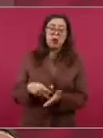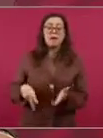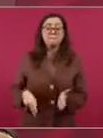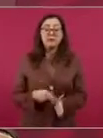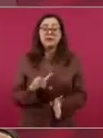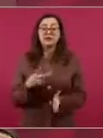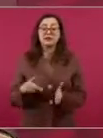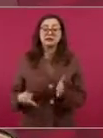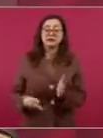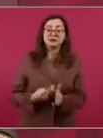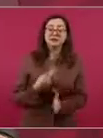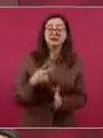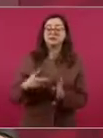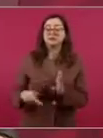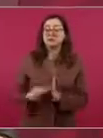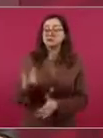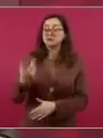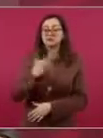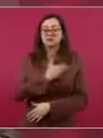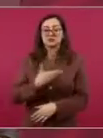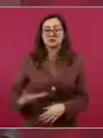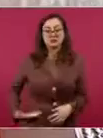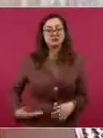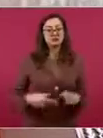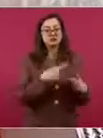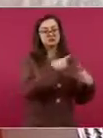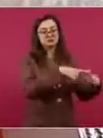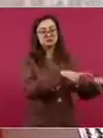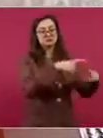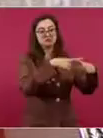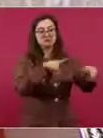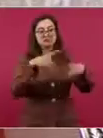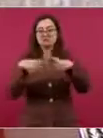sus tramos de muro.